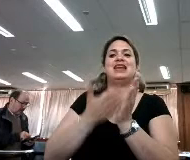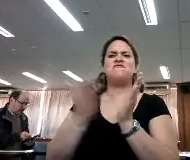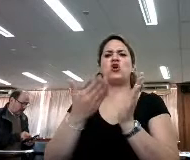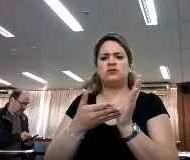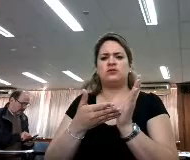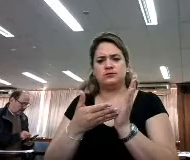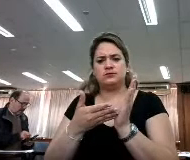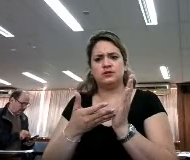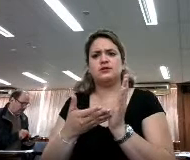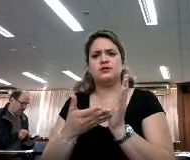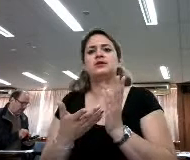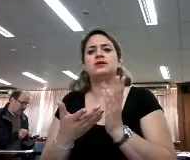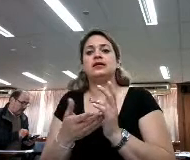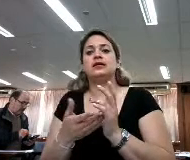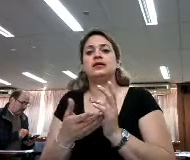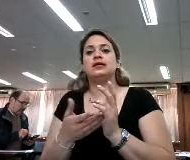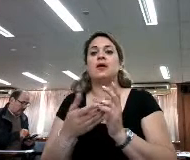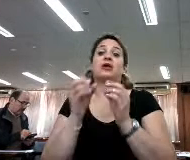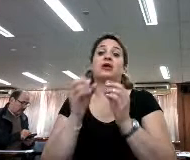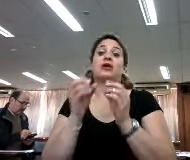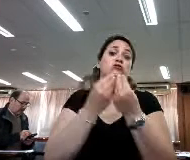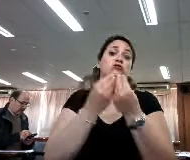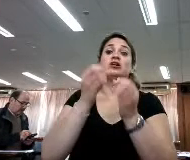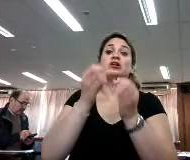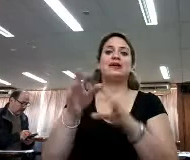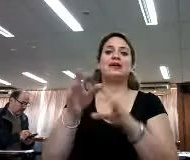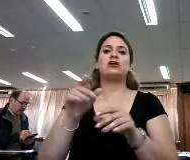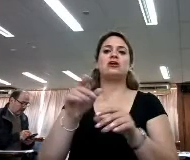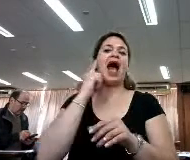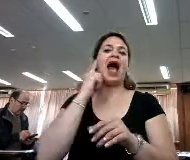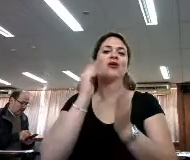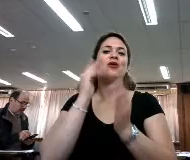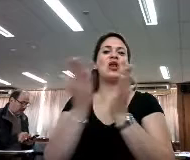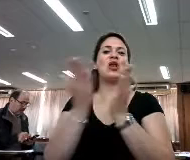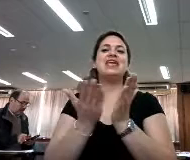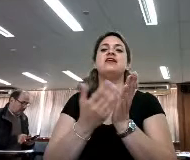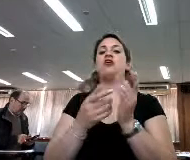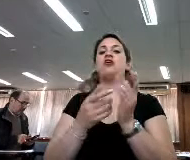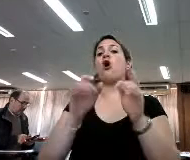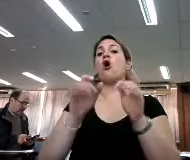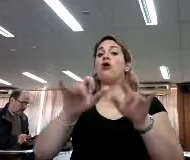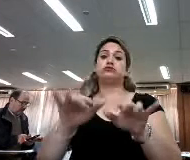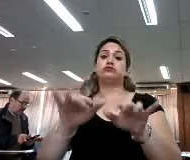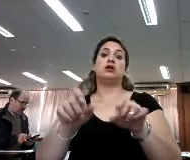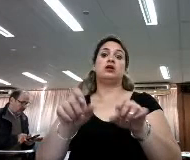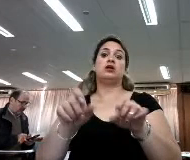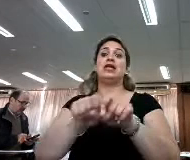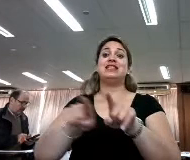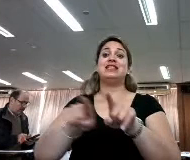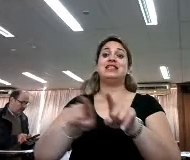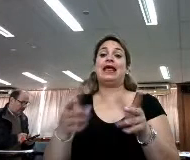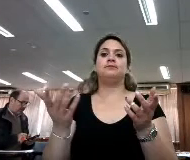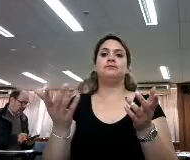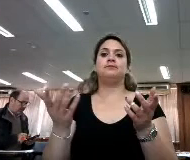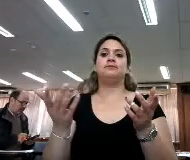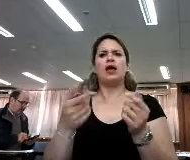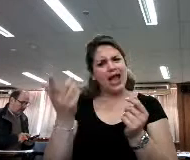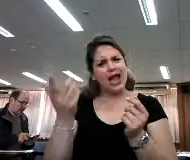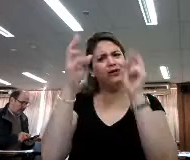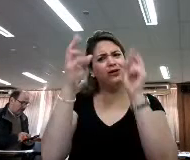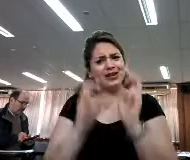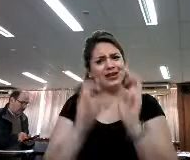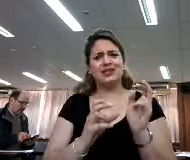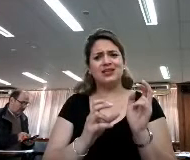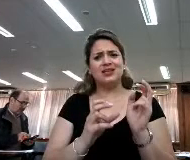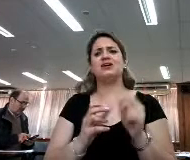generaciones que empiezan con audiolibros y que empiezan con lectura digital hipertexto microblogging después hay algún estudio que esas